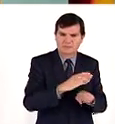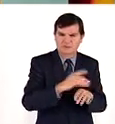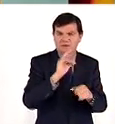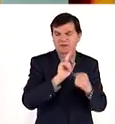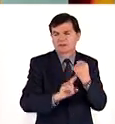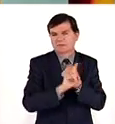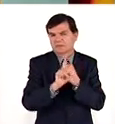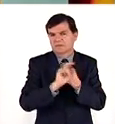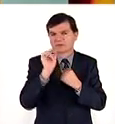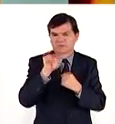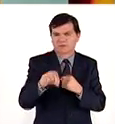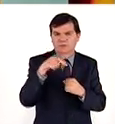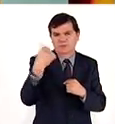usted o a otros usuarios.